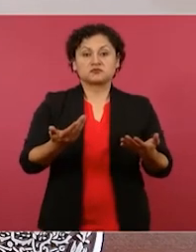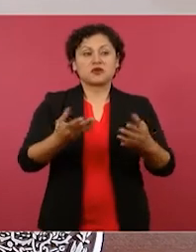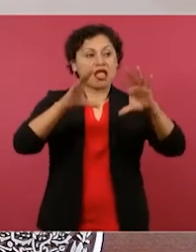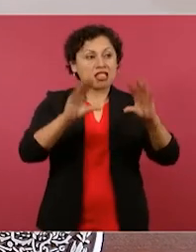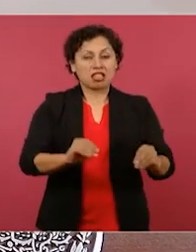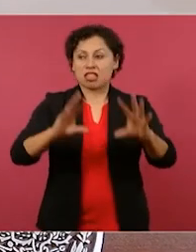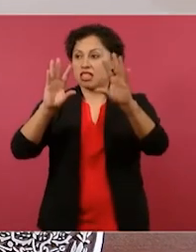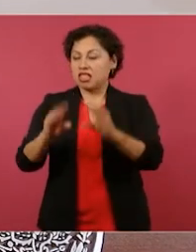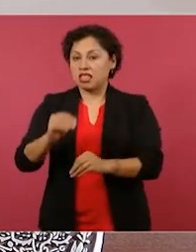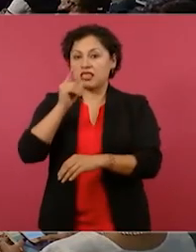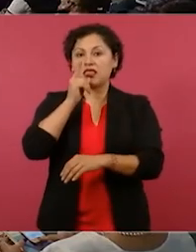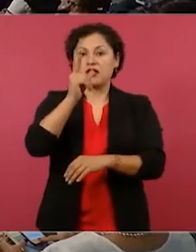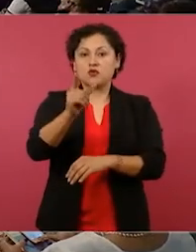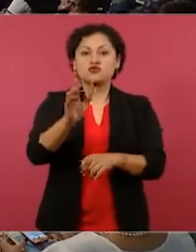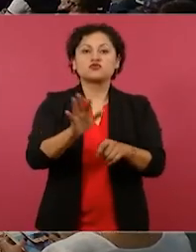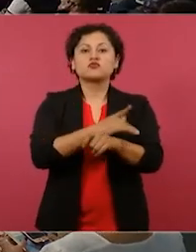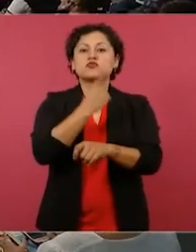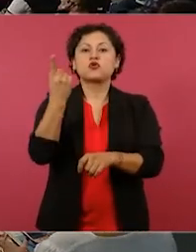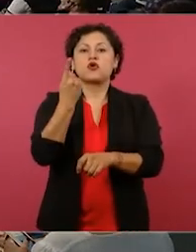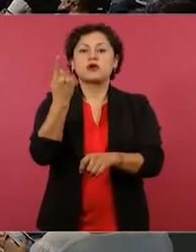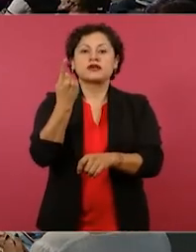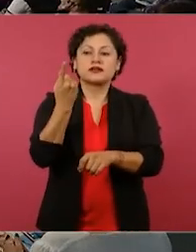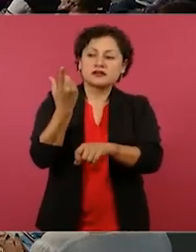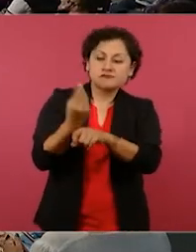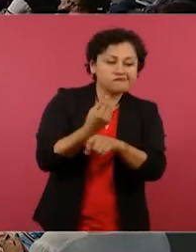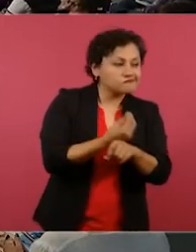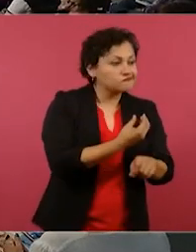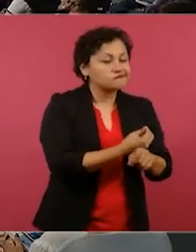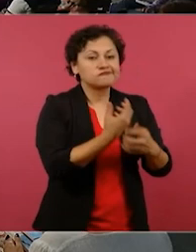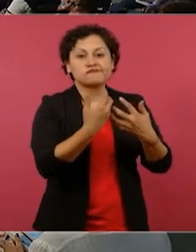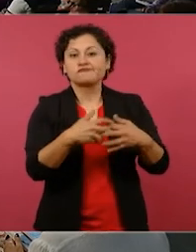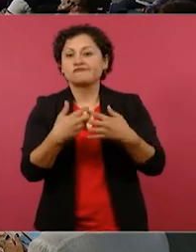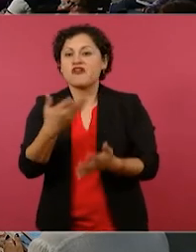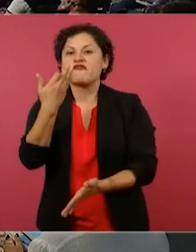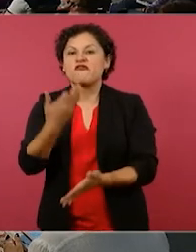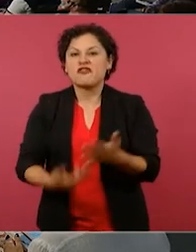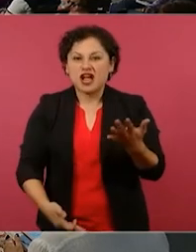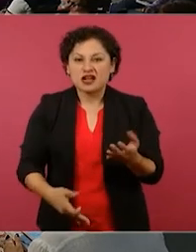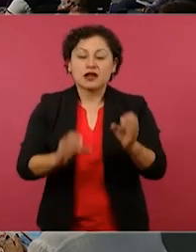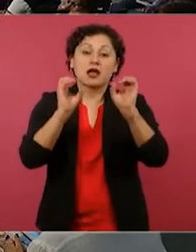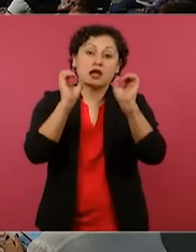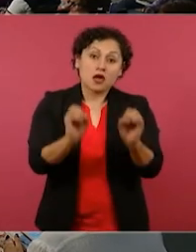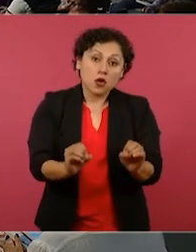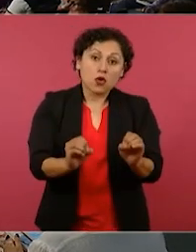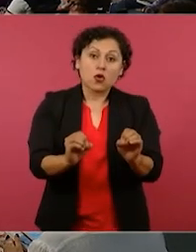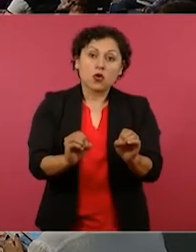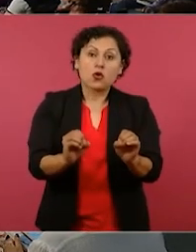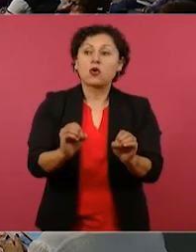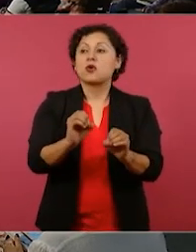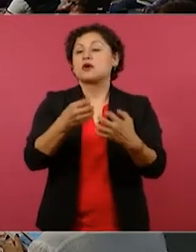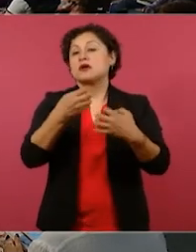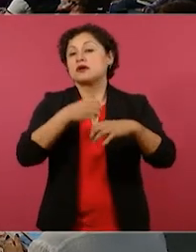de debilitamiento de la industria eléctrica, el que estemos